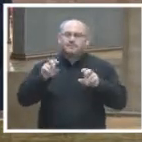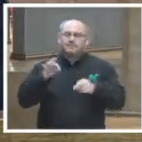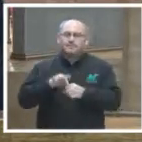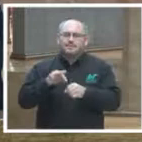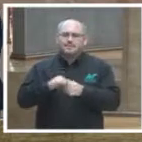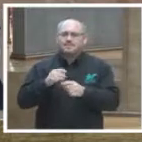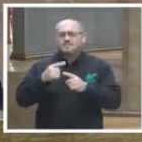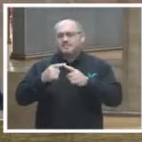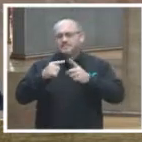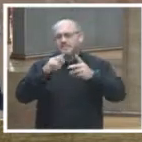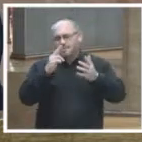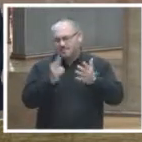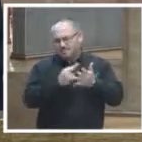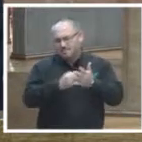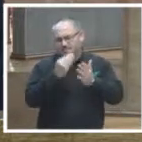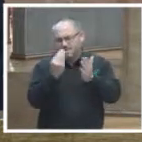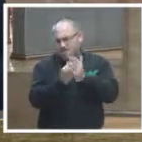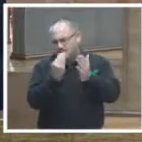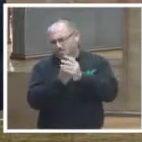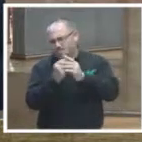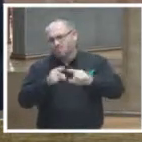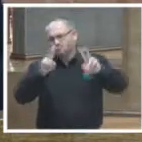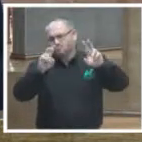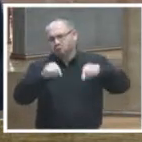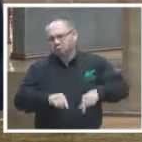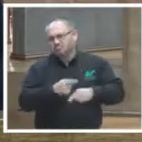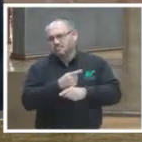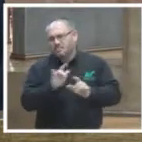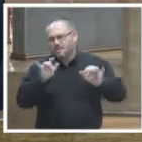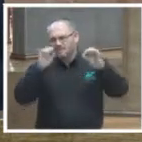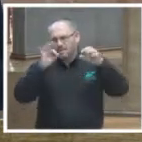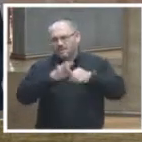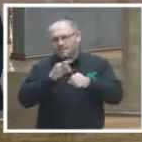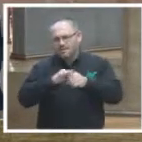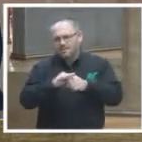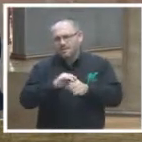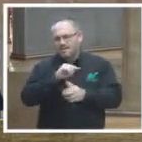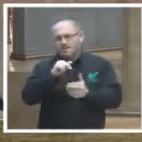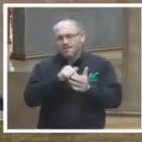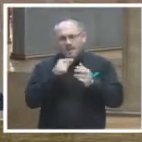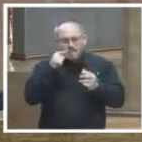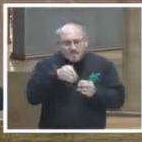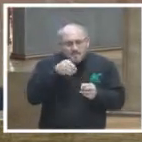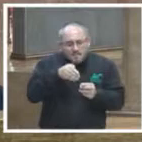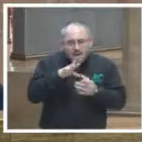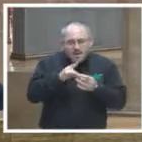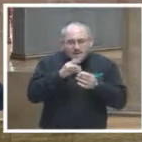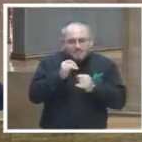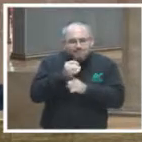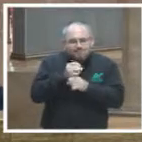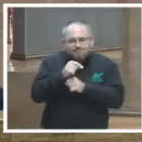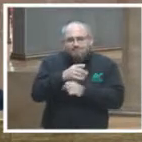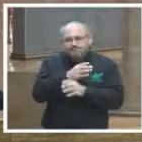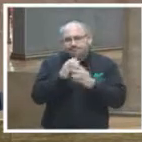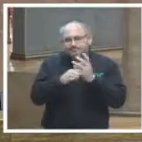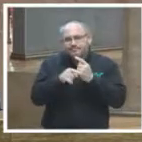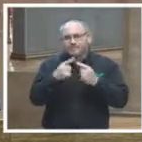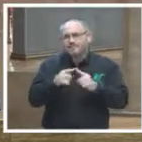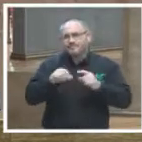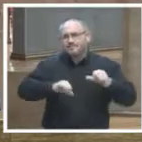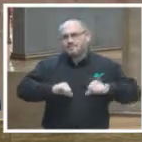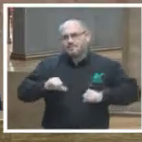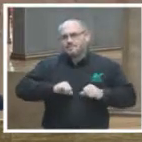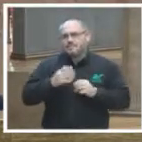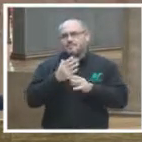editoriales cursos relacionados con temas electorales micrositios especializados así como las actividades de carácter